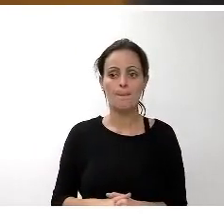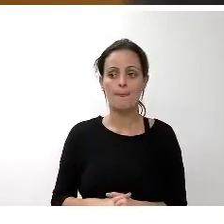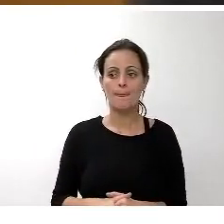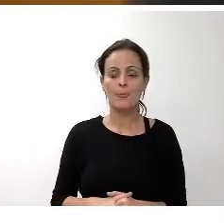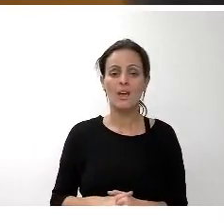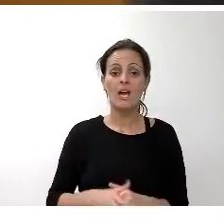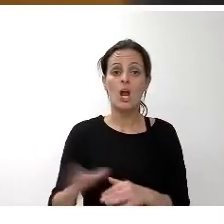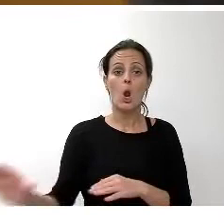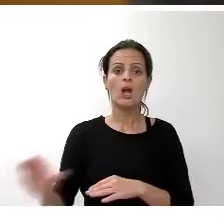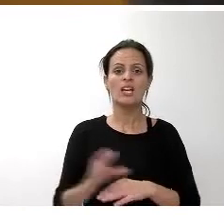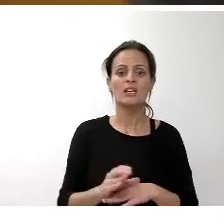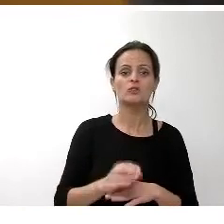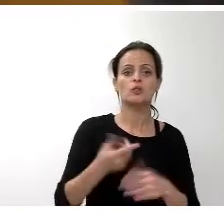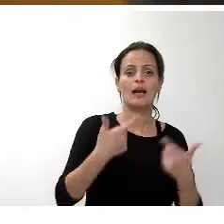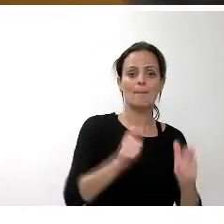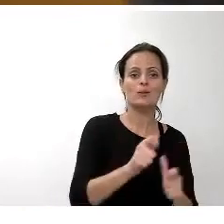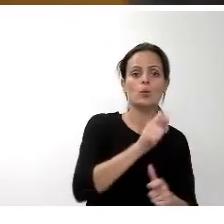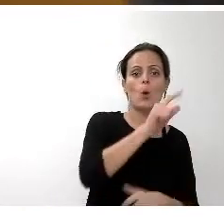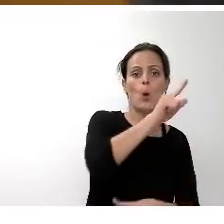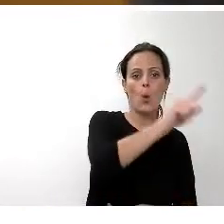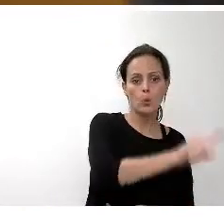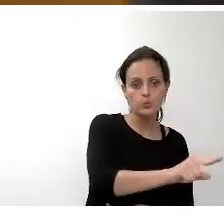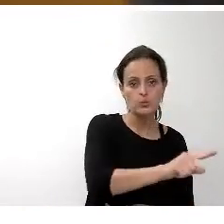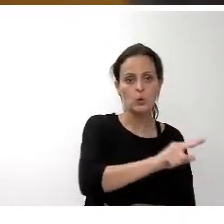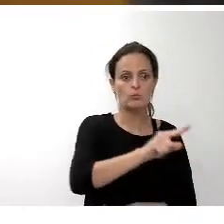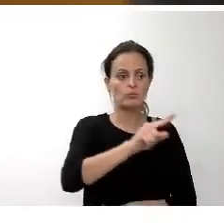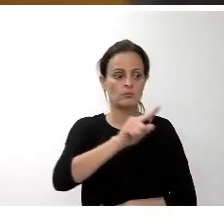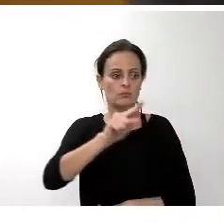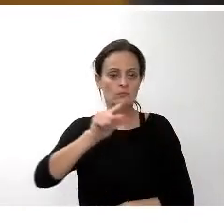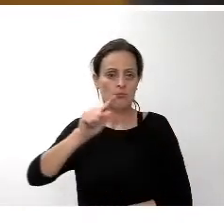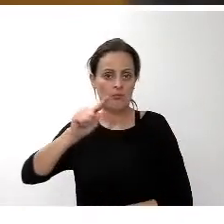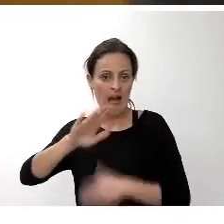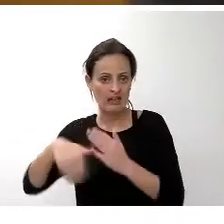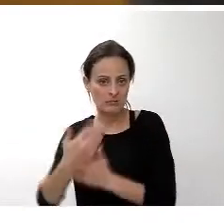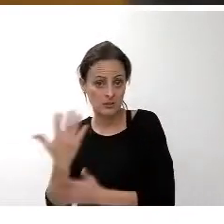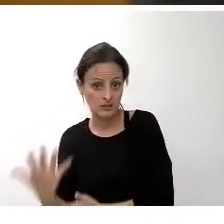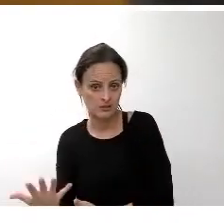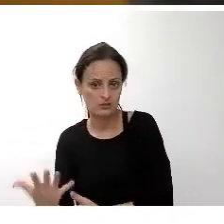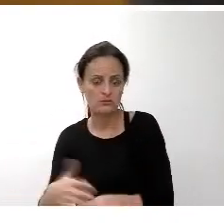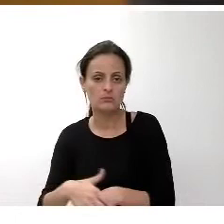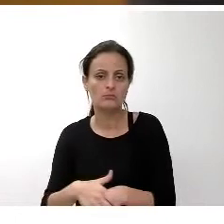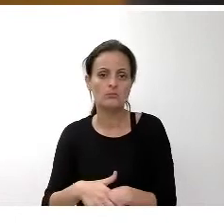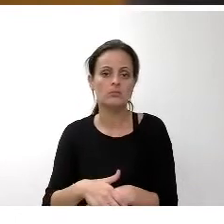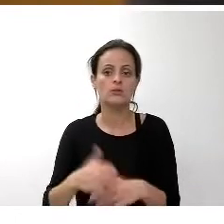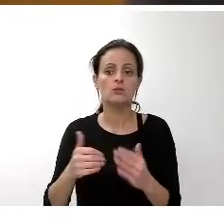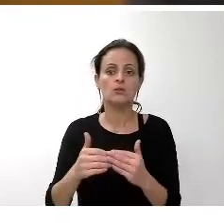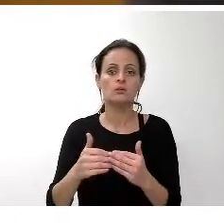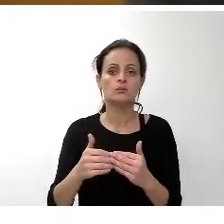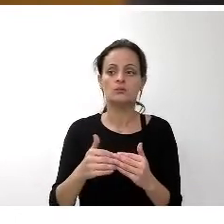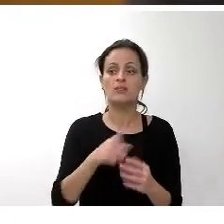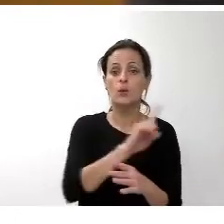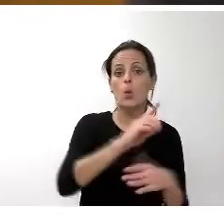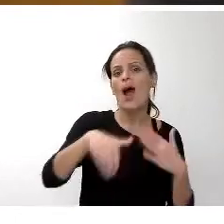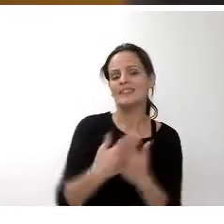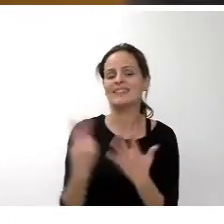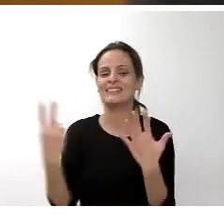de los capítulos 1-7 del presupuesto de ingresos y operaciones vamos a llamarlas no financieras superiores a los de capítulo 1-7